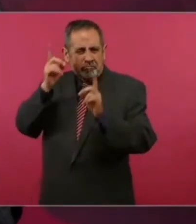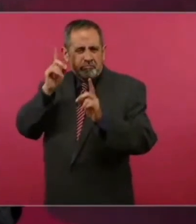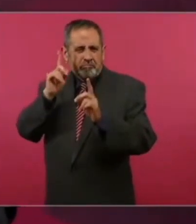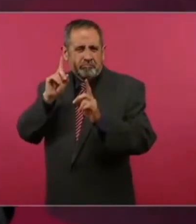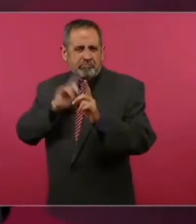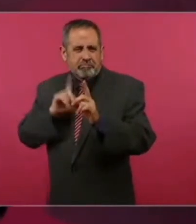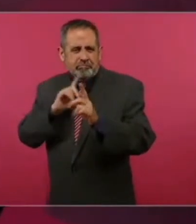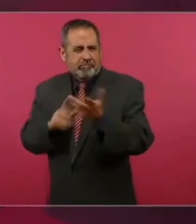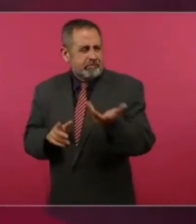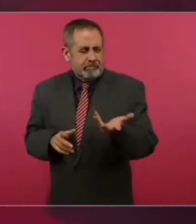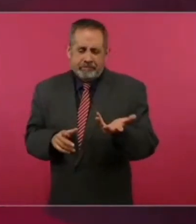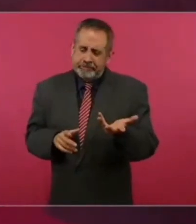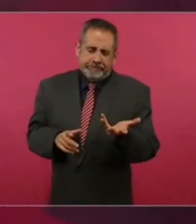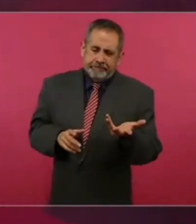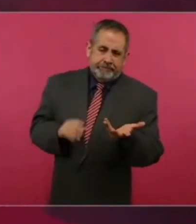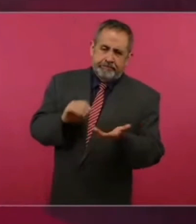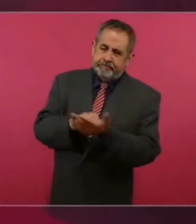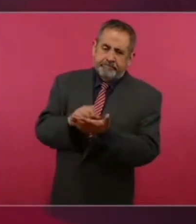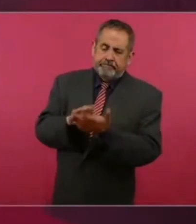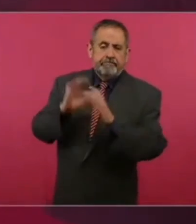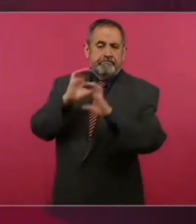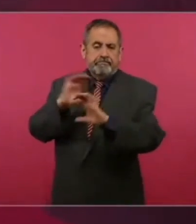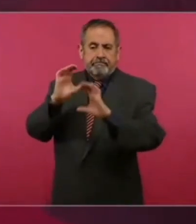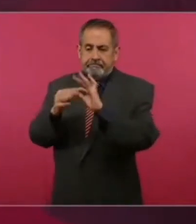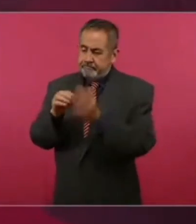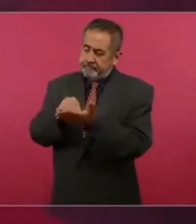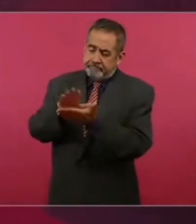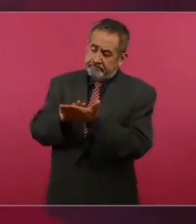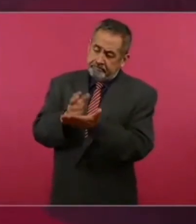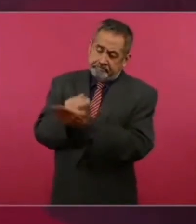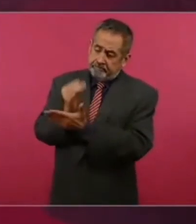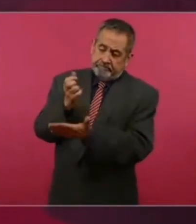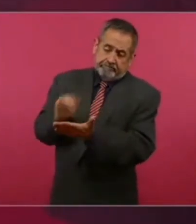Nada más que el corrido, pues, es el corrido.